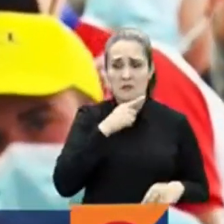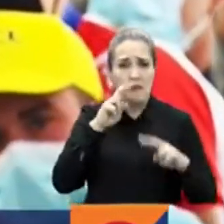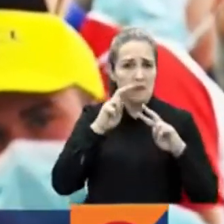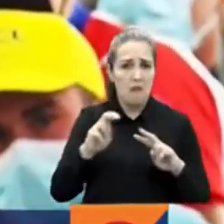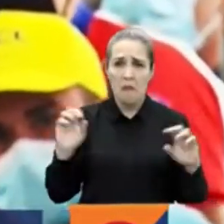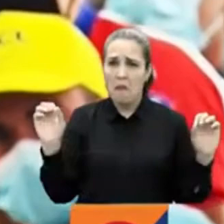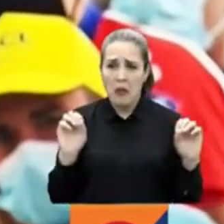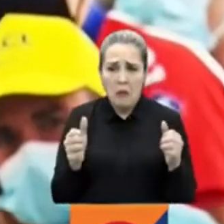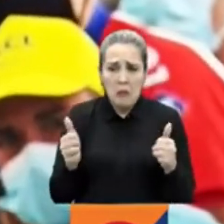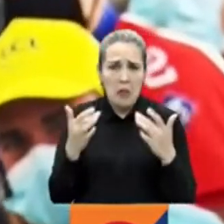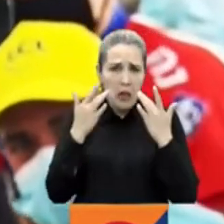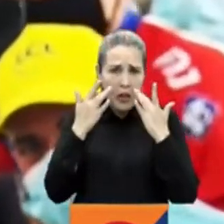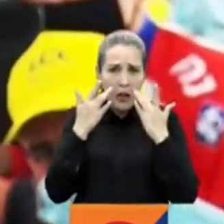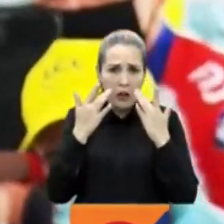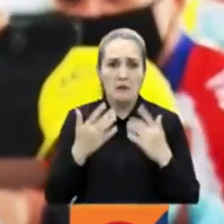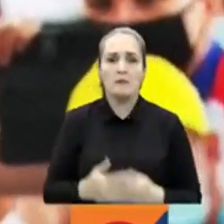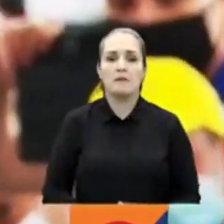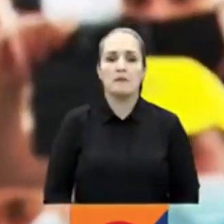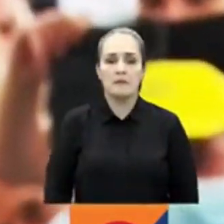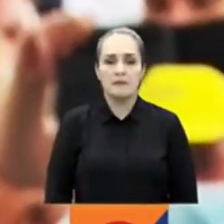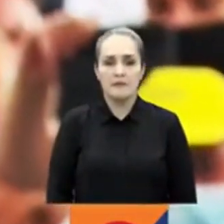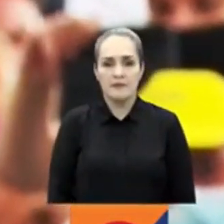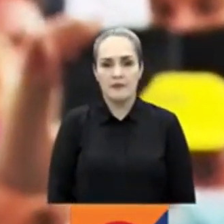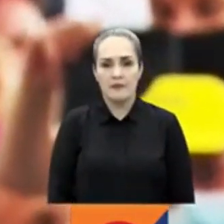investigación contra el ciclista.